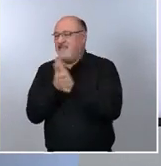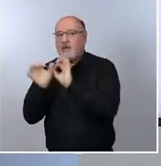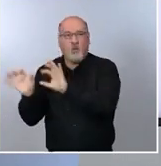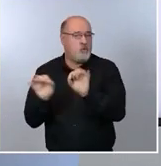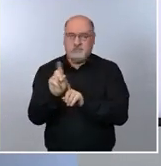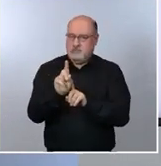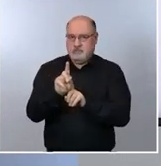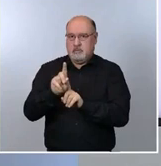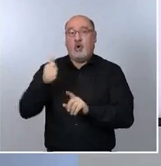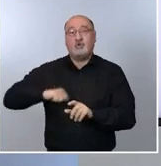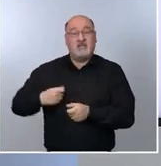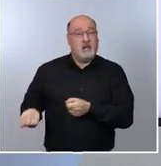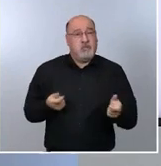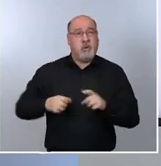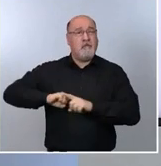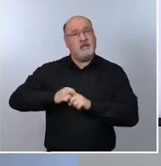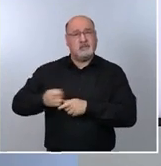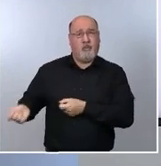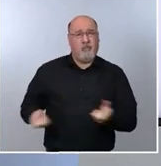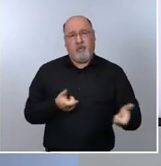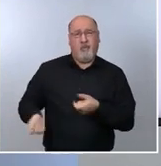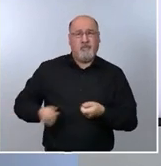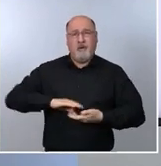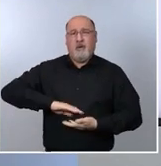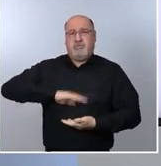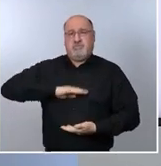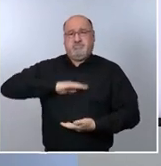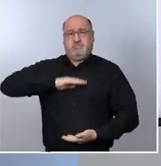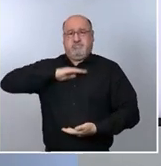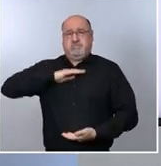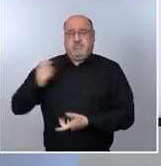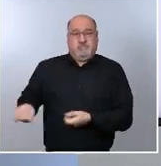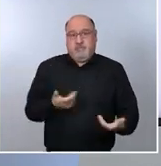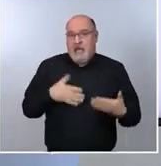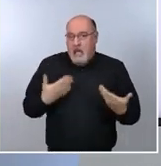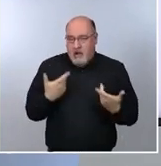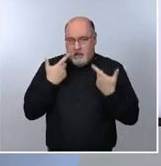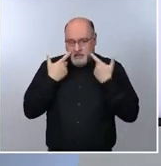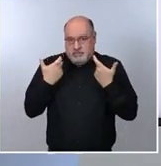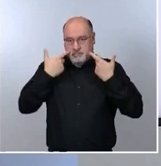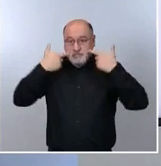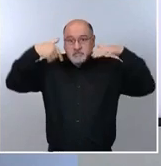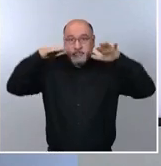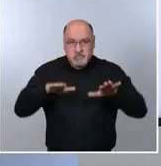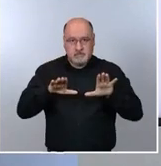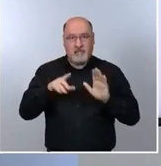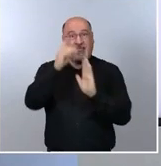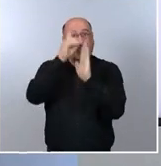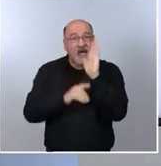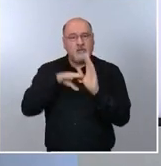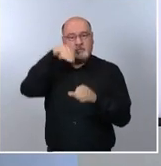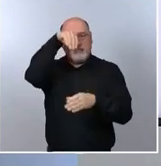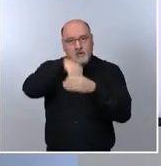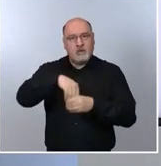se va a seguir manteniendo durante unos días y, de hecho, seguimos observando que los datos de ocupación hospitalaria aumentan.